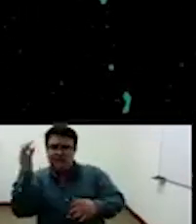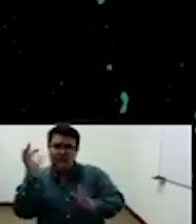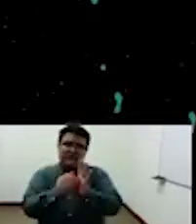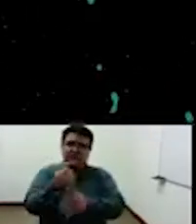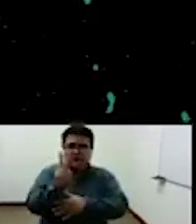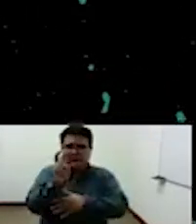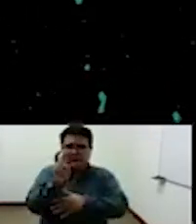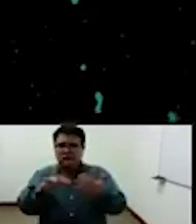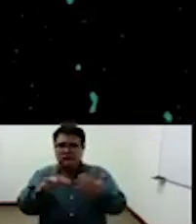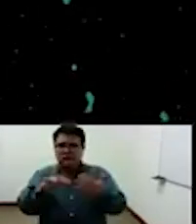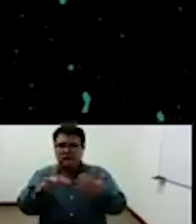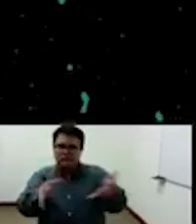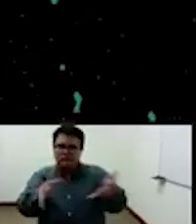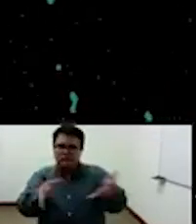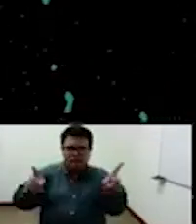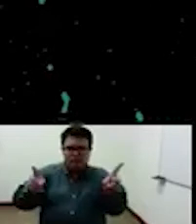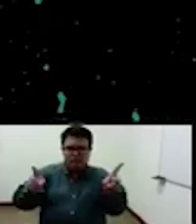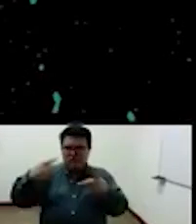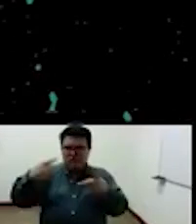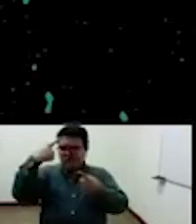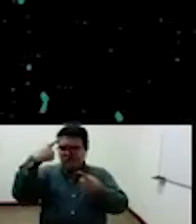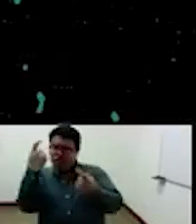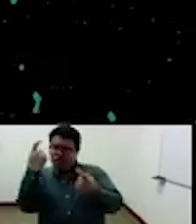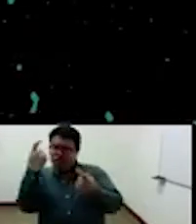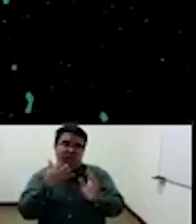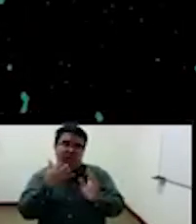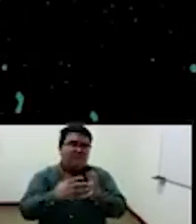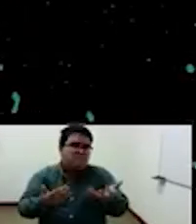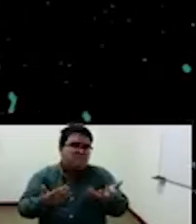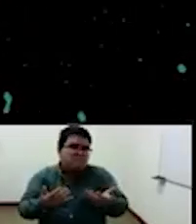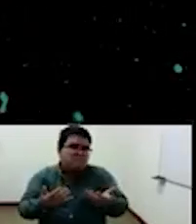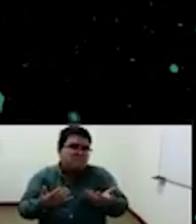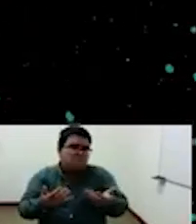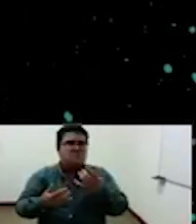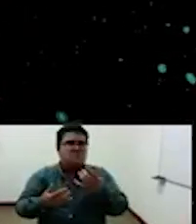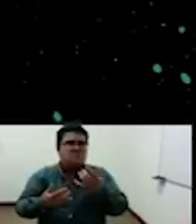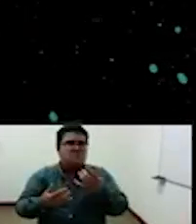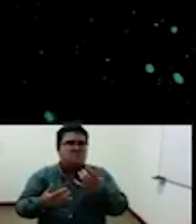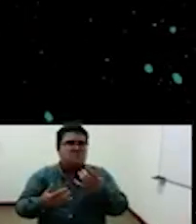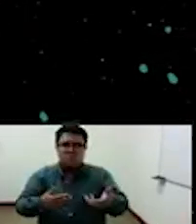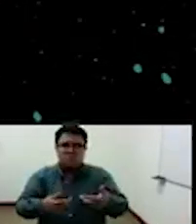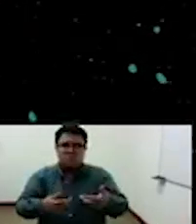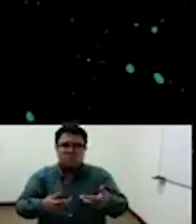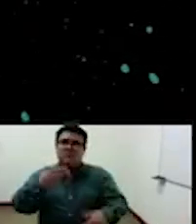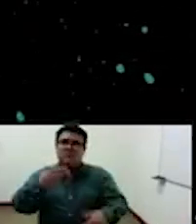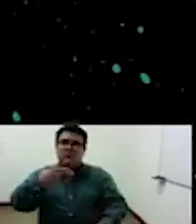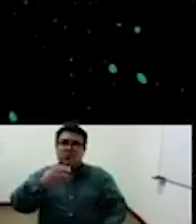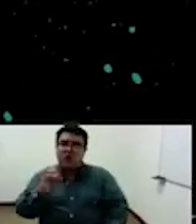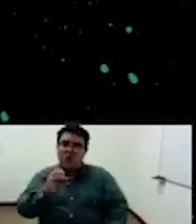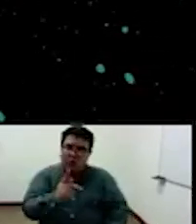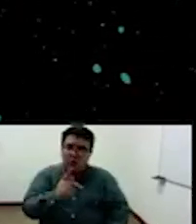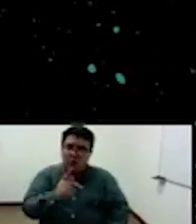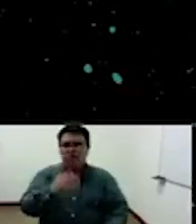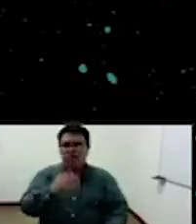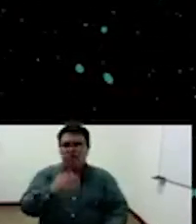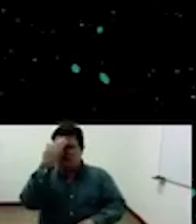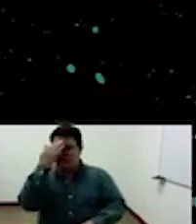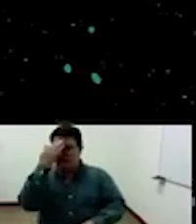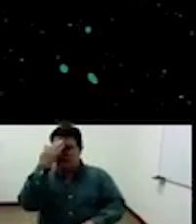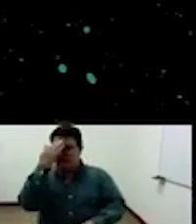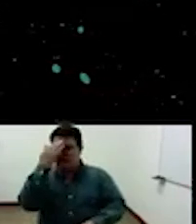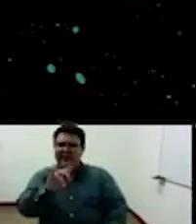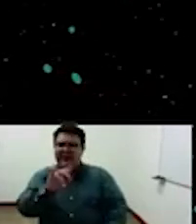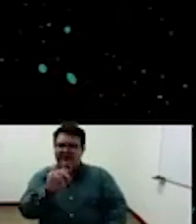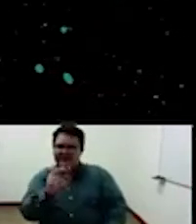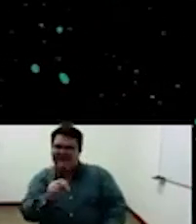contratualistas donde está por ejemplo el caso de de ho con con el leviatán se encuentra